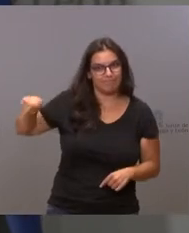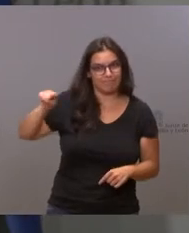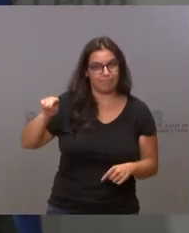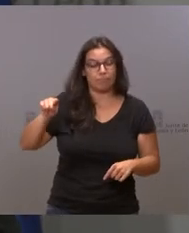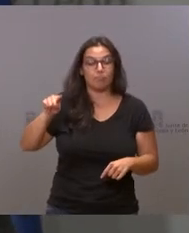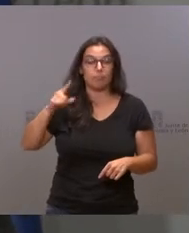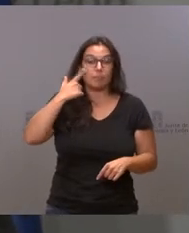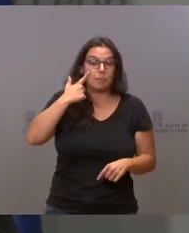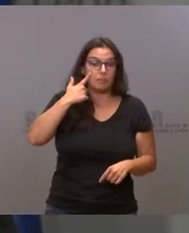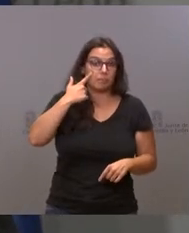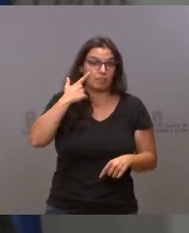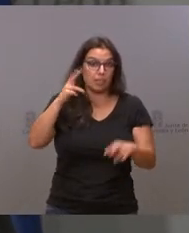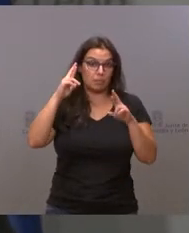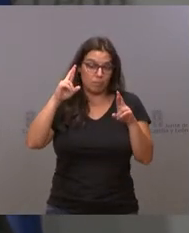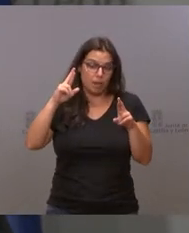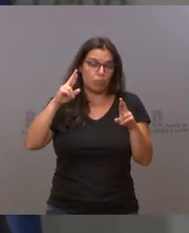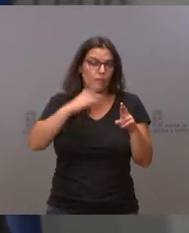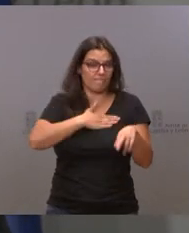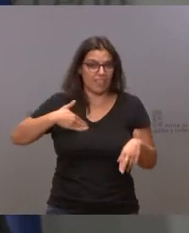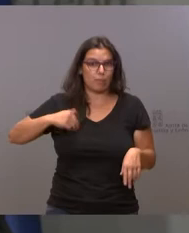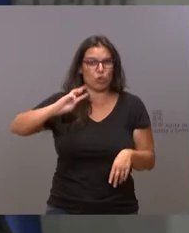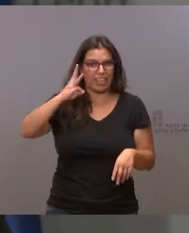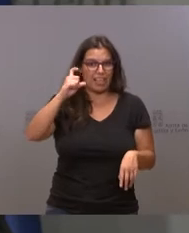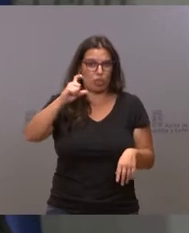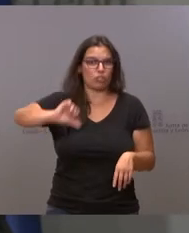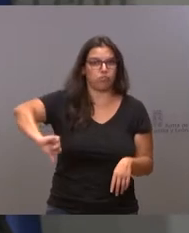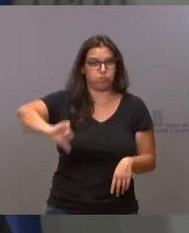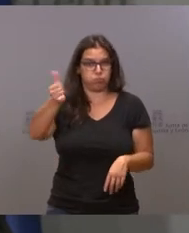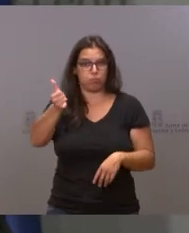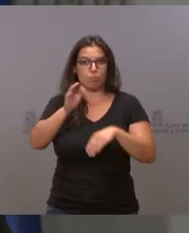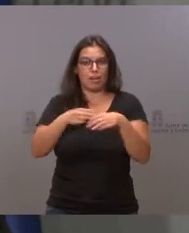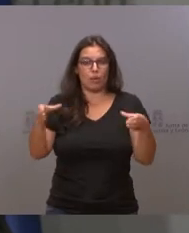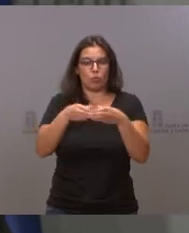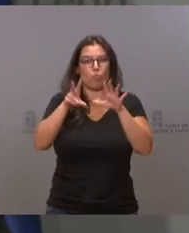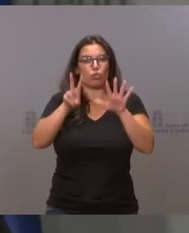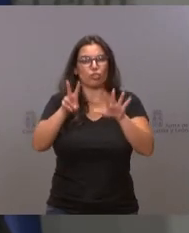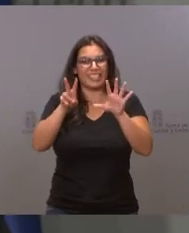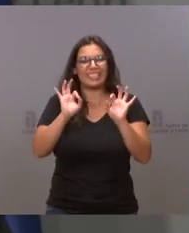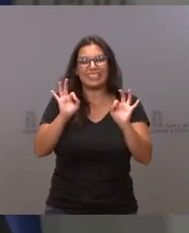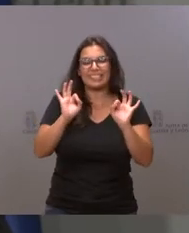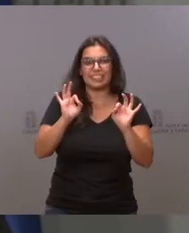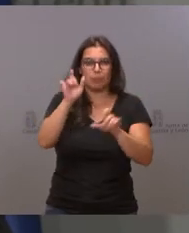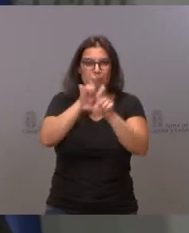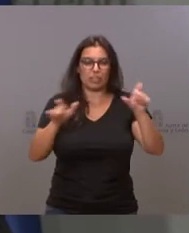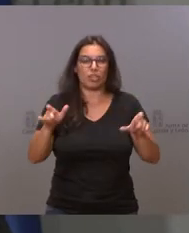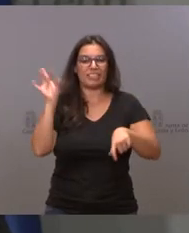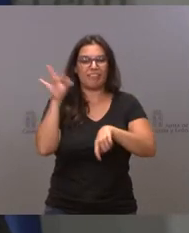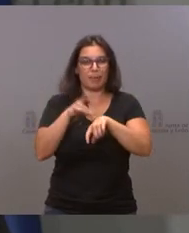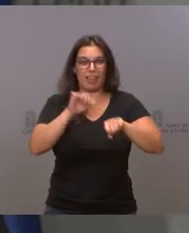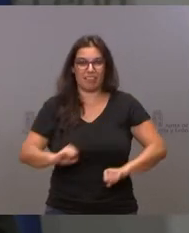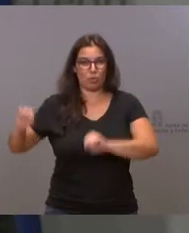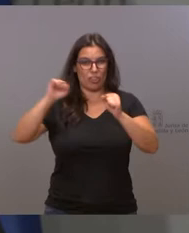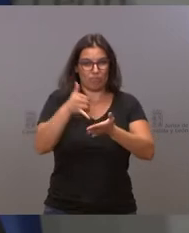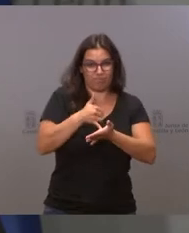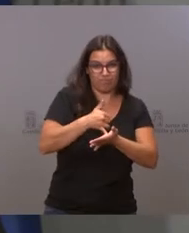Esperamos que se apruebe el uso de la tercera dosis para todo el Grupo 7, el Grupo de Inmunodeprimidos y Factores de Riesgo,